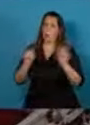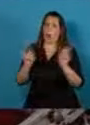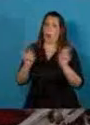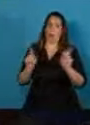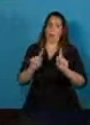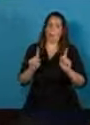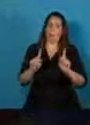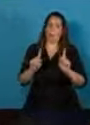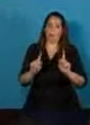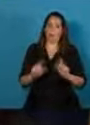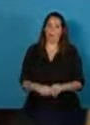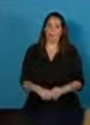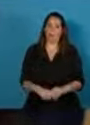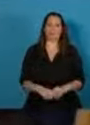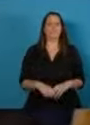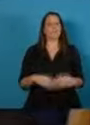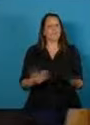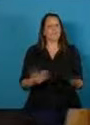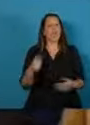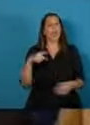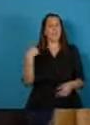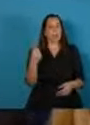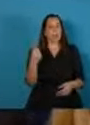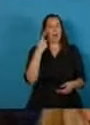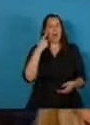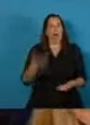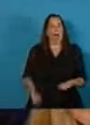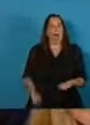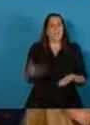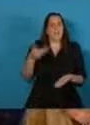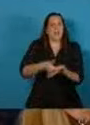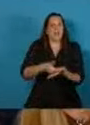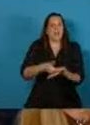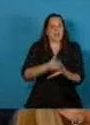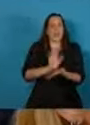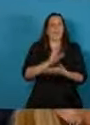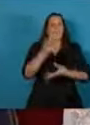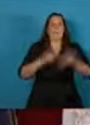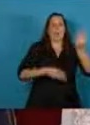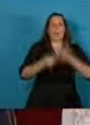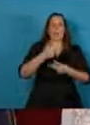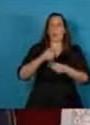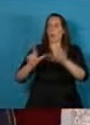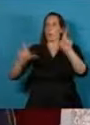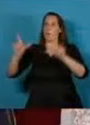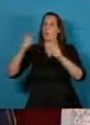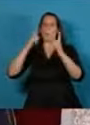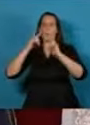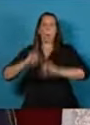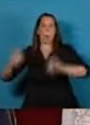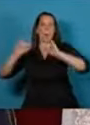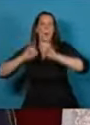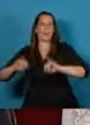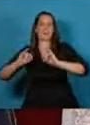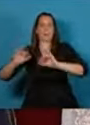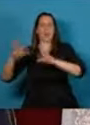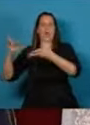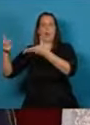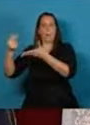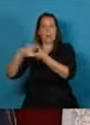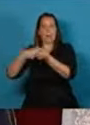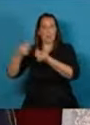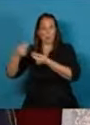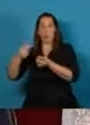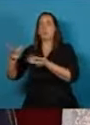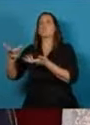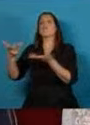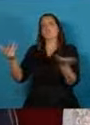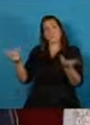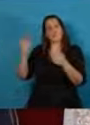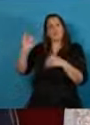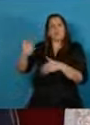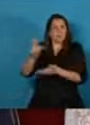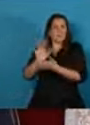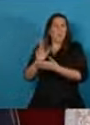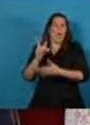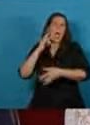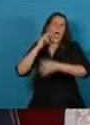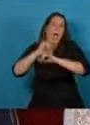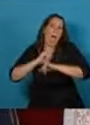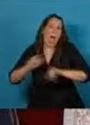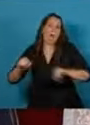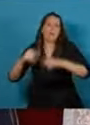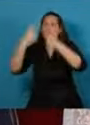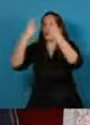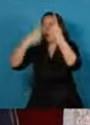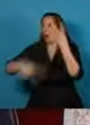vamos a invertir el presupuesto de publicidad oficial para publicar en los medios avisos en los medios